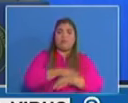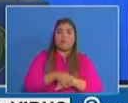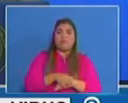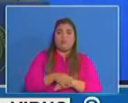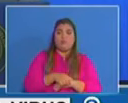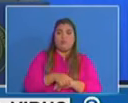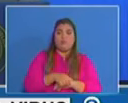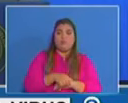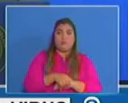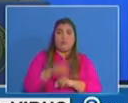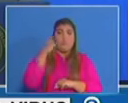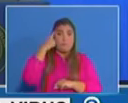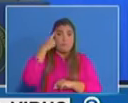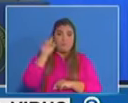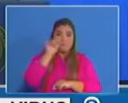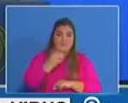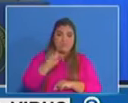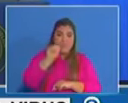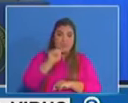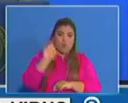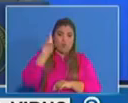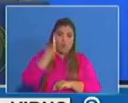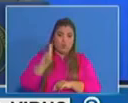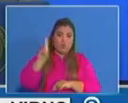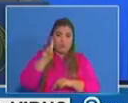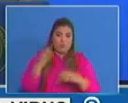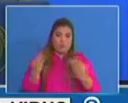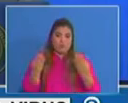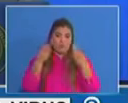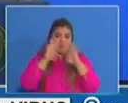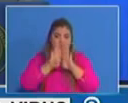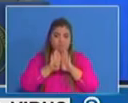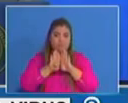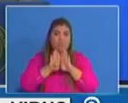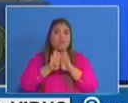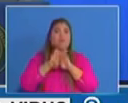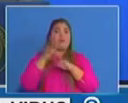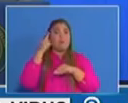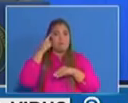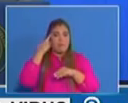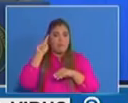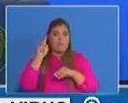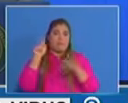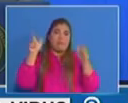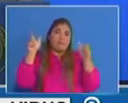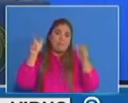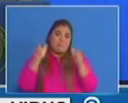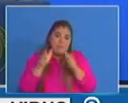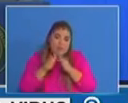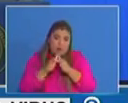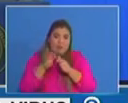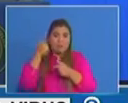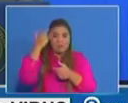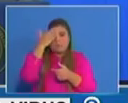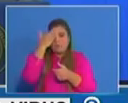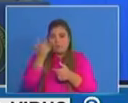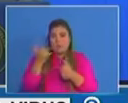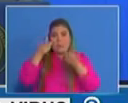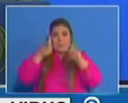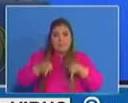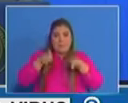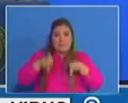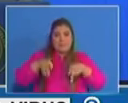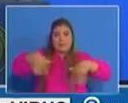algunos fines de semana donde el número de muestras que se reportan es más bajo. Y si ustedes